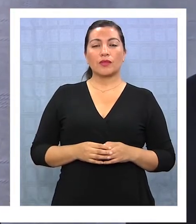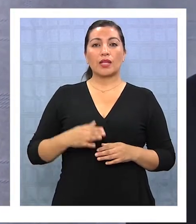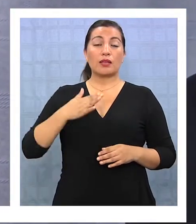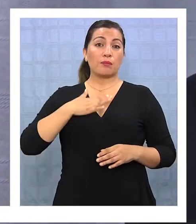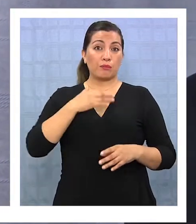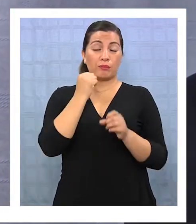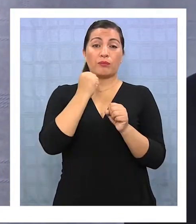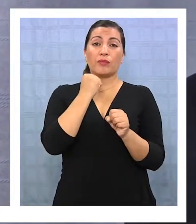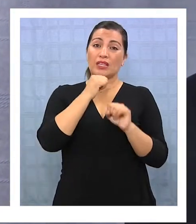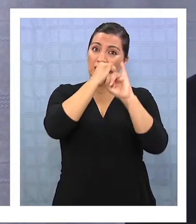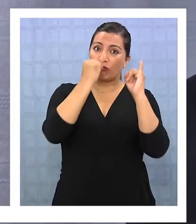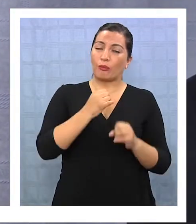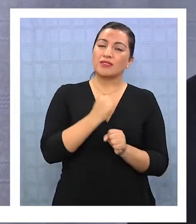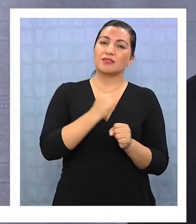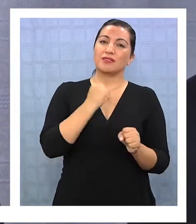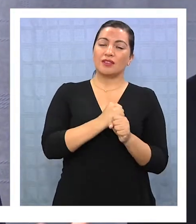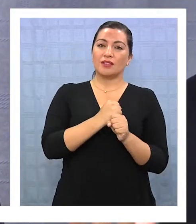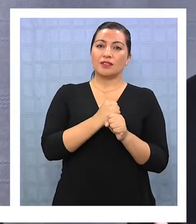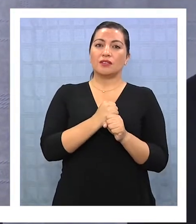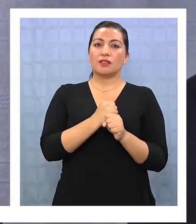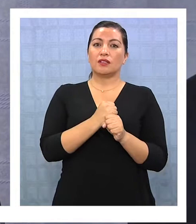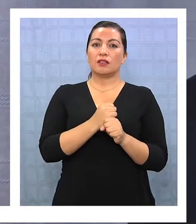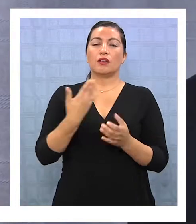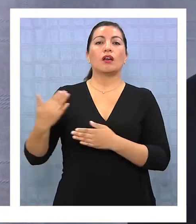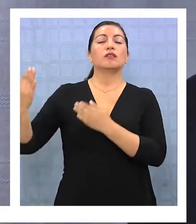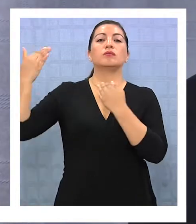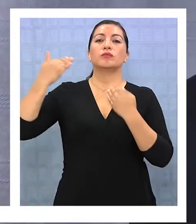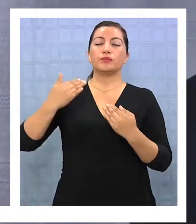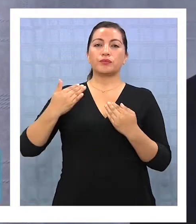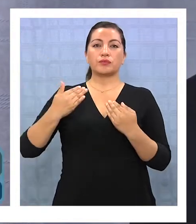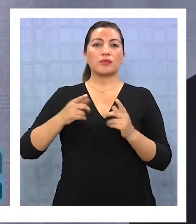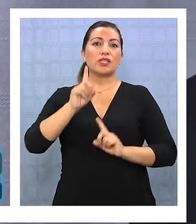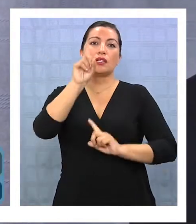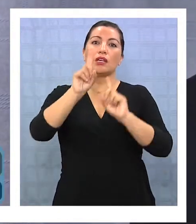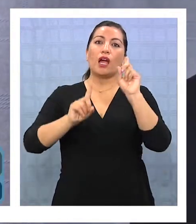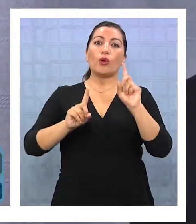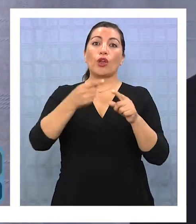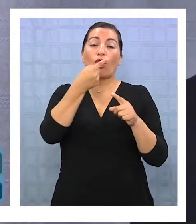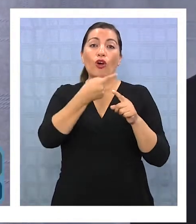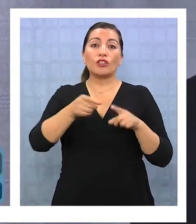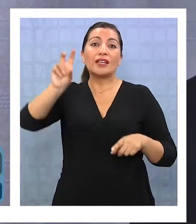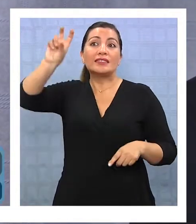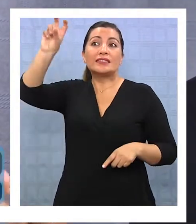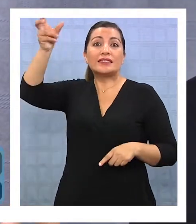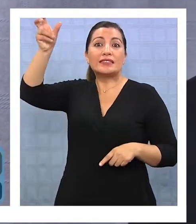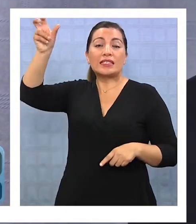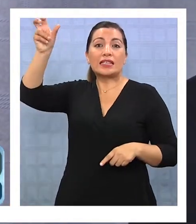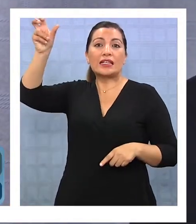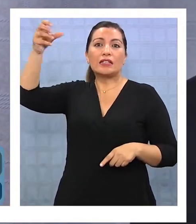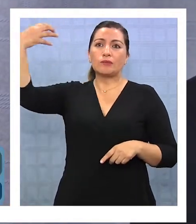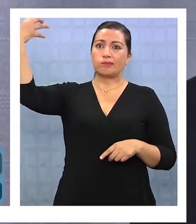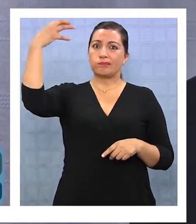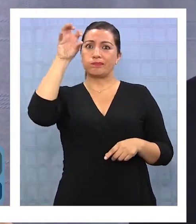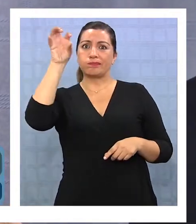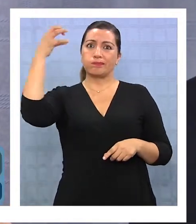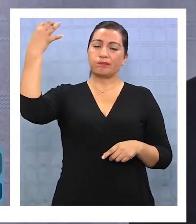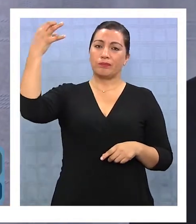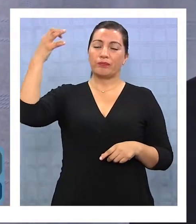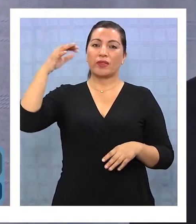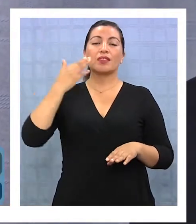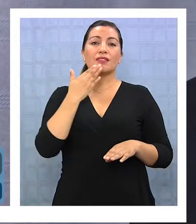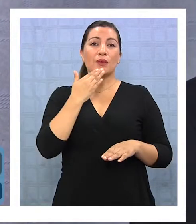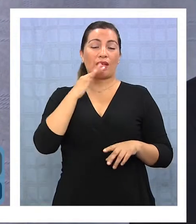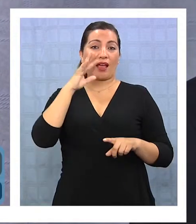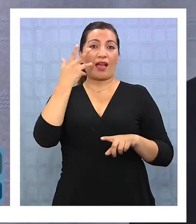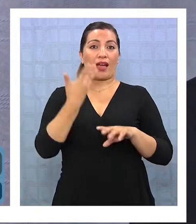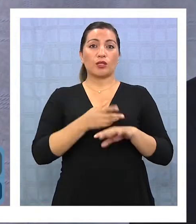nuestra forma de trabajar ha cambiado, pues se ha visto reforzada, hemos tenido que implementar otra señal, además de la nuestra, tenemos ya